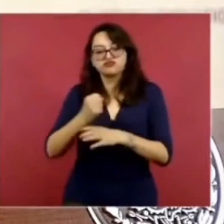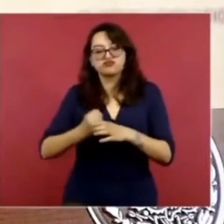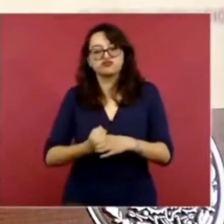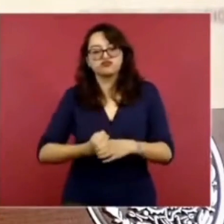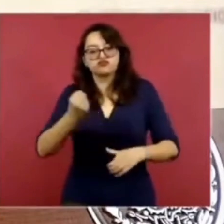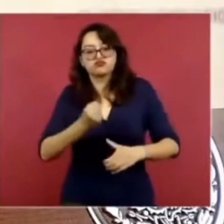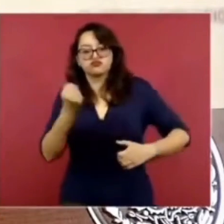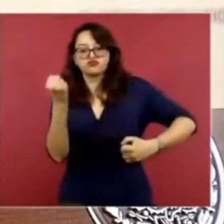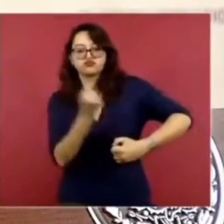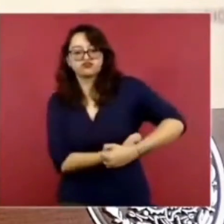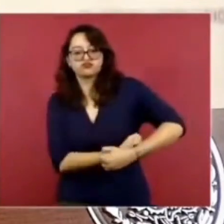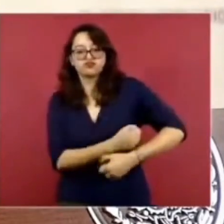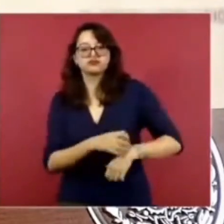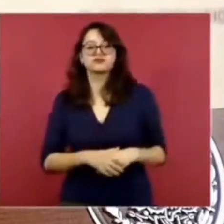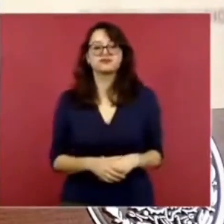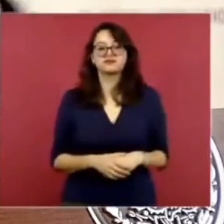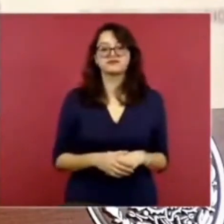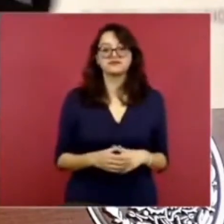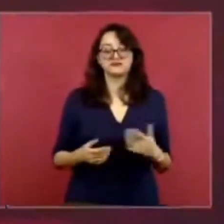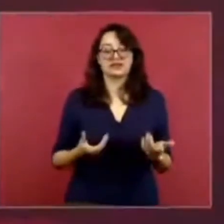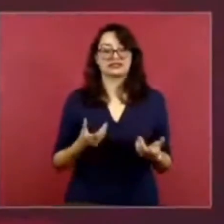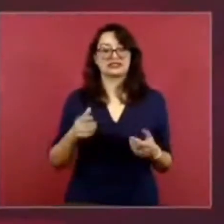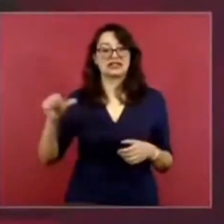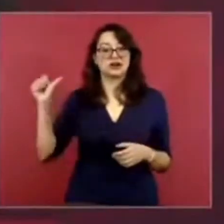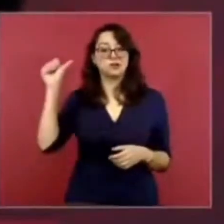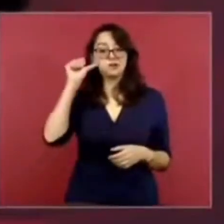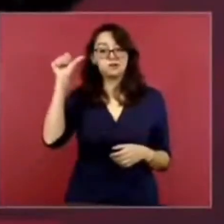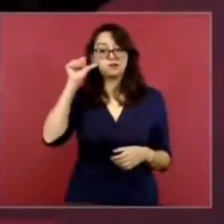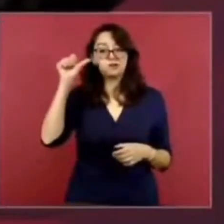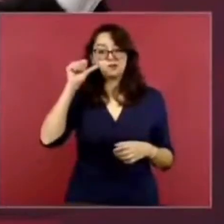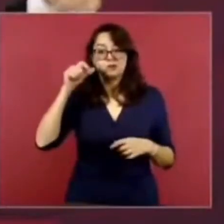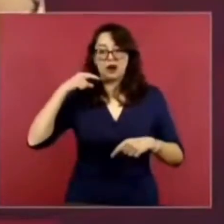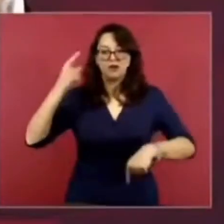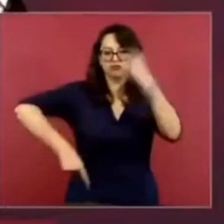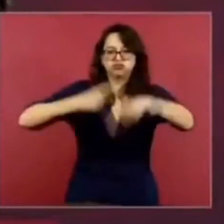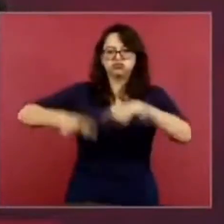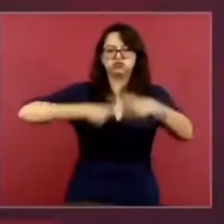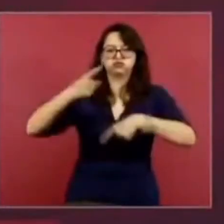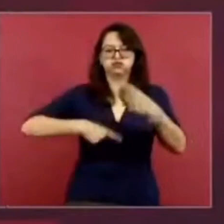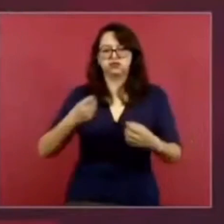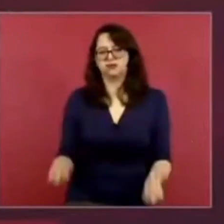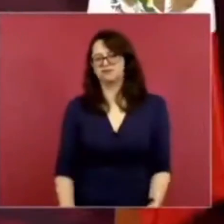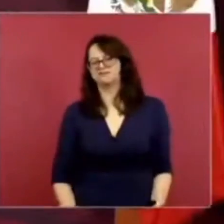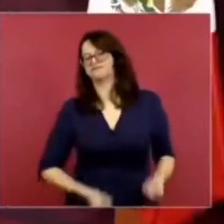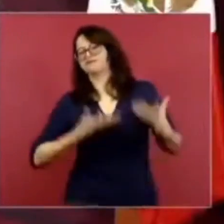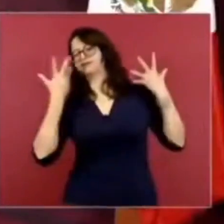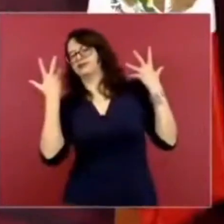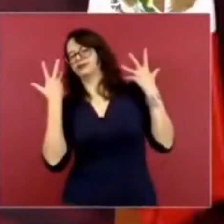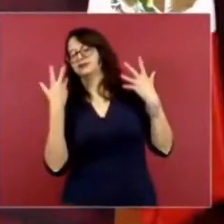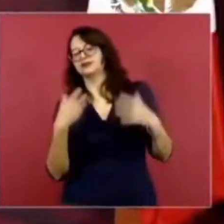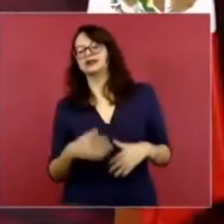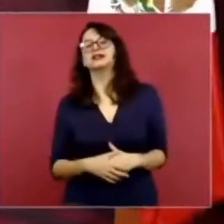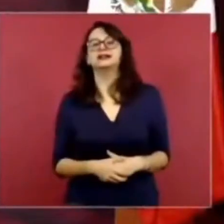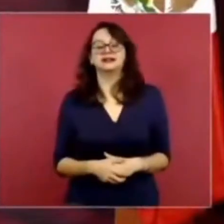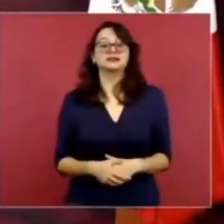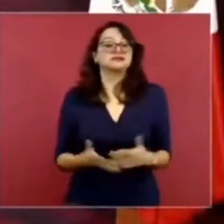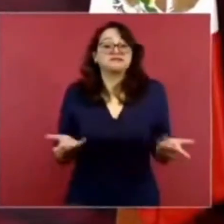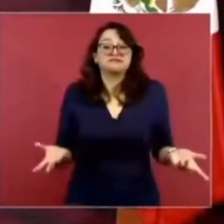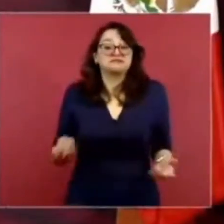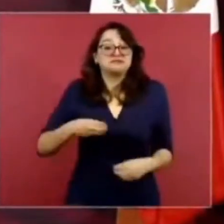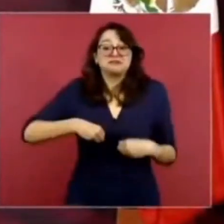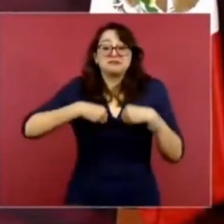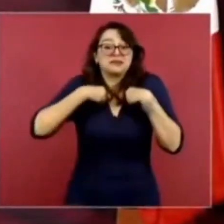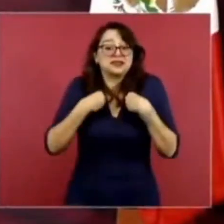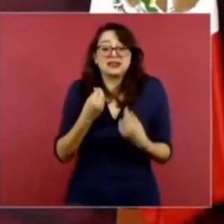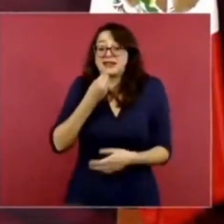Porque cuando patinaba con el lodo, tardaba uno en llegar. Así era la vida